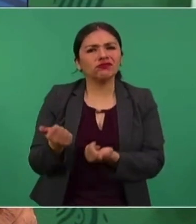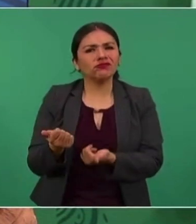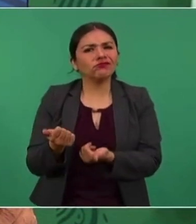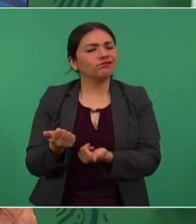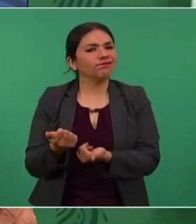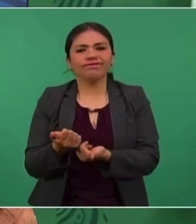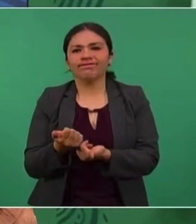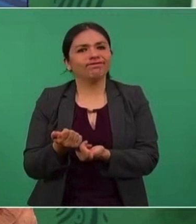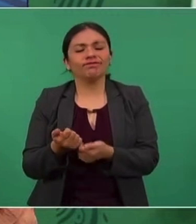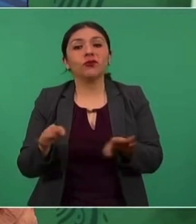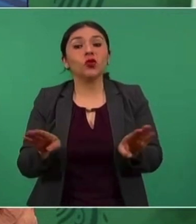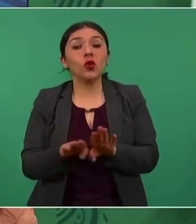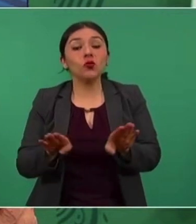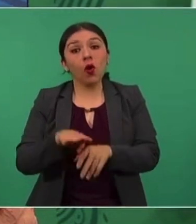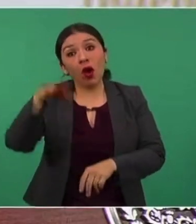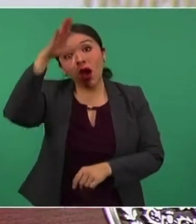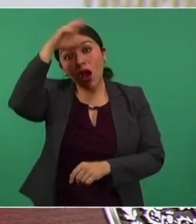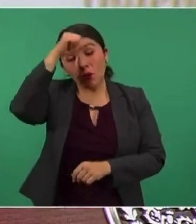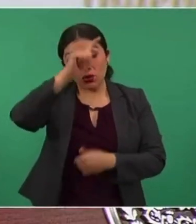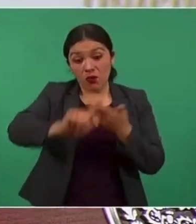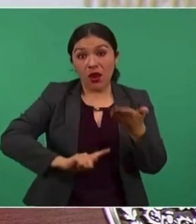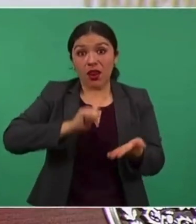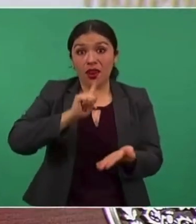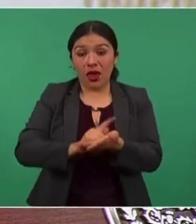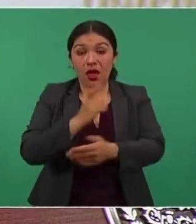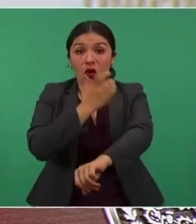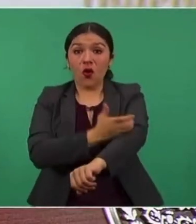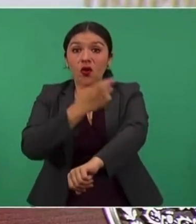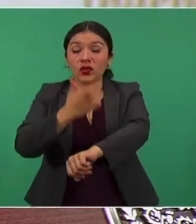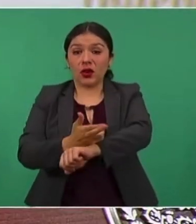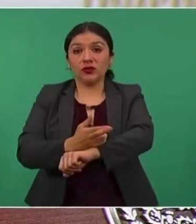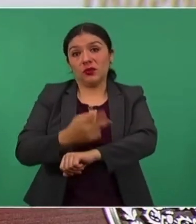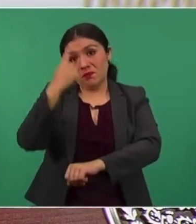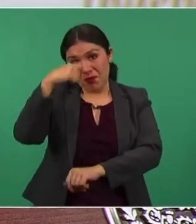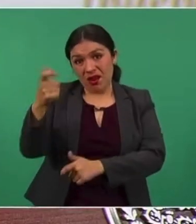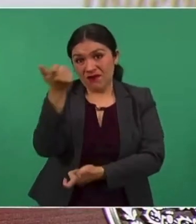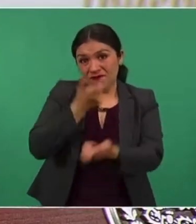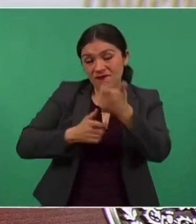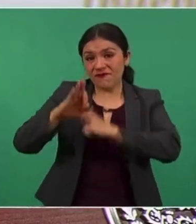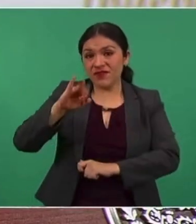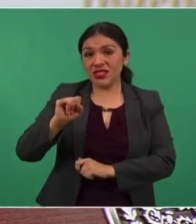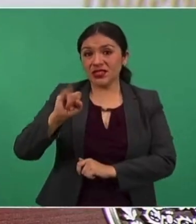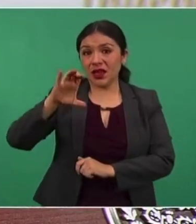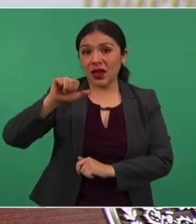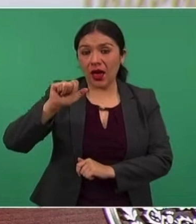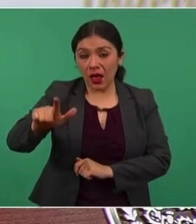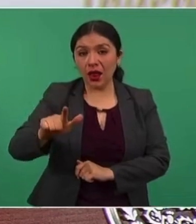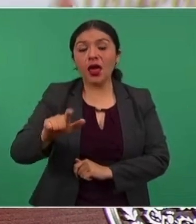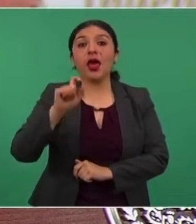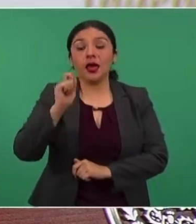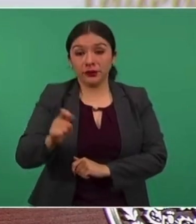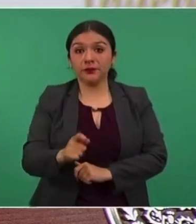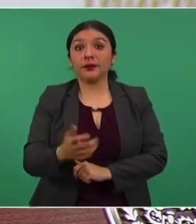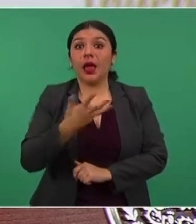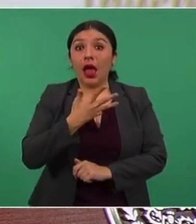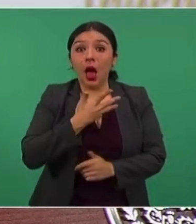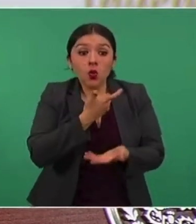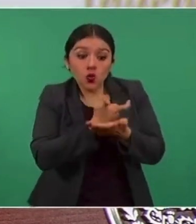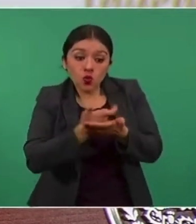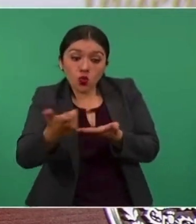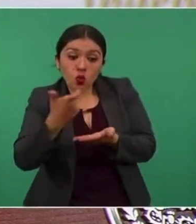De acuerdo a la Ley de Coordinación Fiscal, de lo que se recauda,